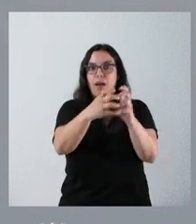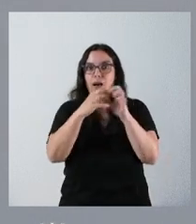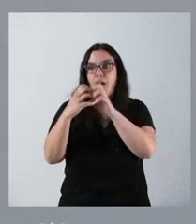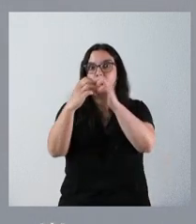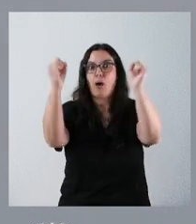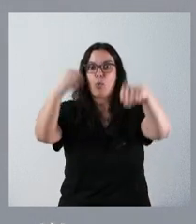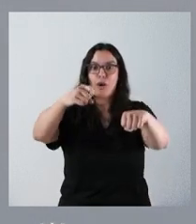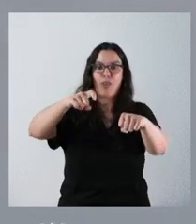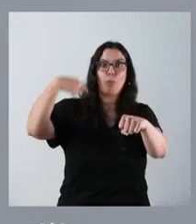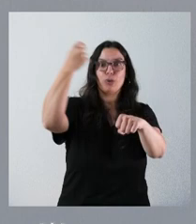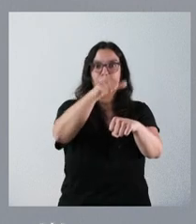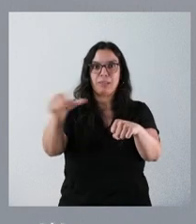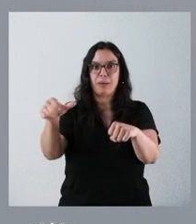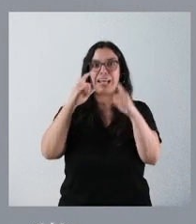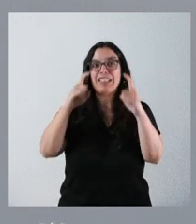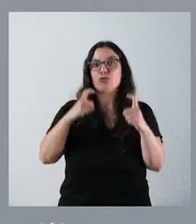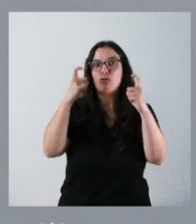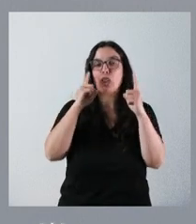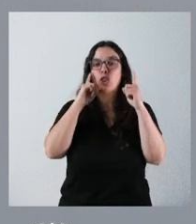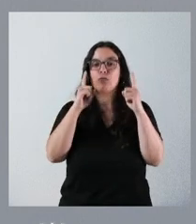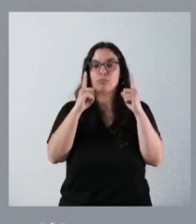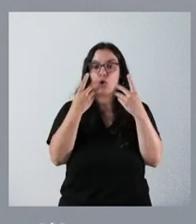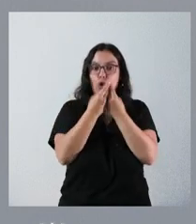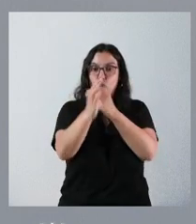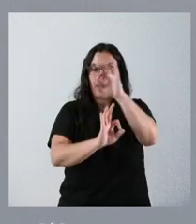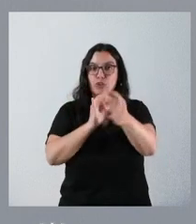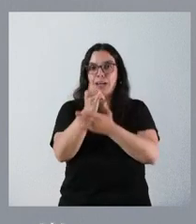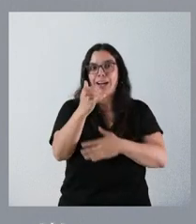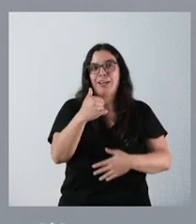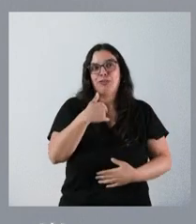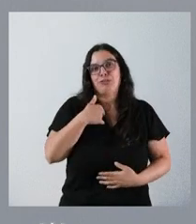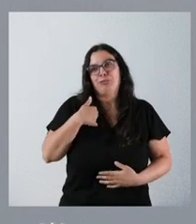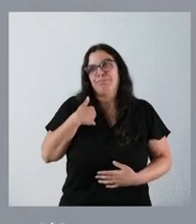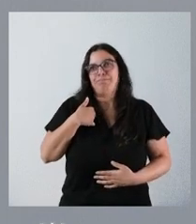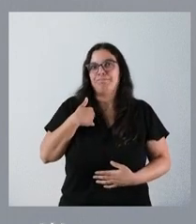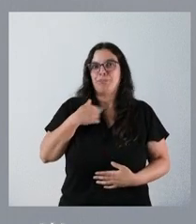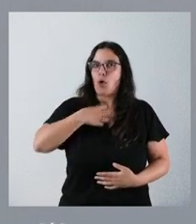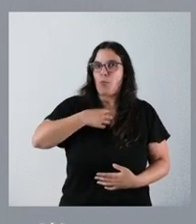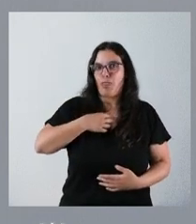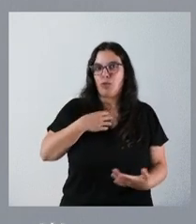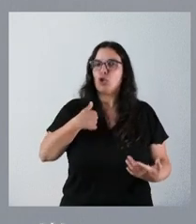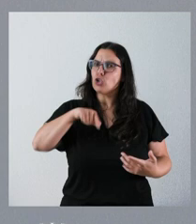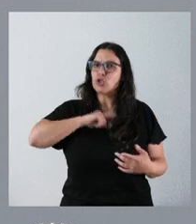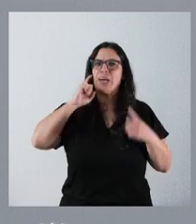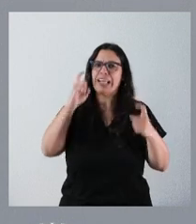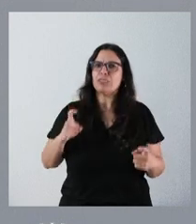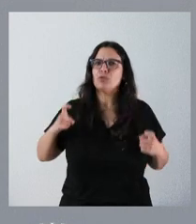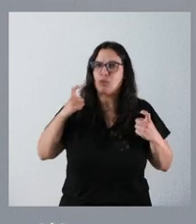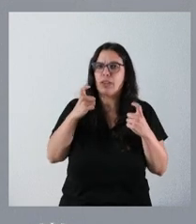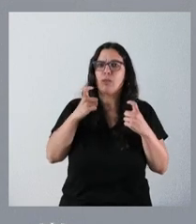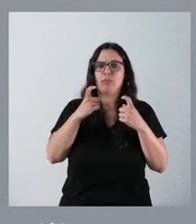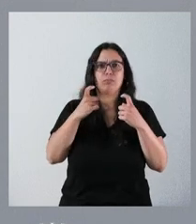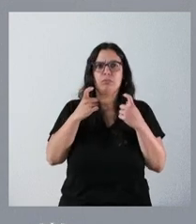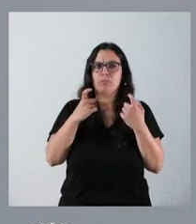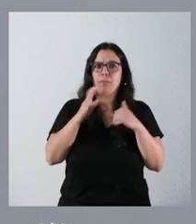diálogo, de un esfuerzo de intentar un acuerdo con las organizaciones agrarias, pues sería, por mi parte, precipitado. Nosotros vamos a hacer todo el esfuerzo posible para poner